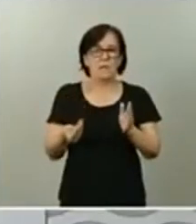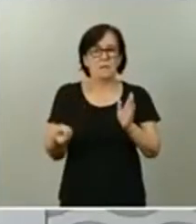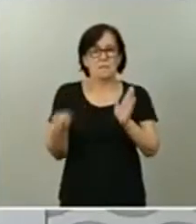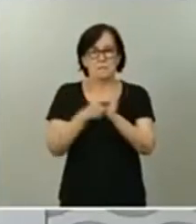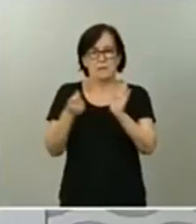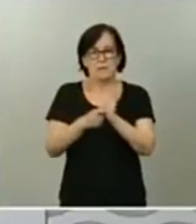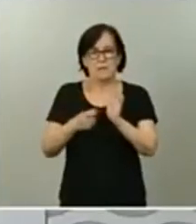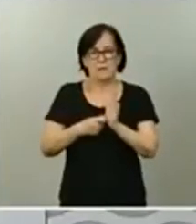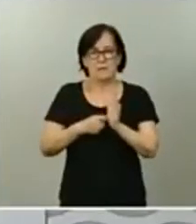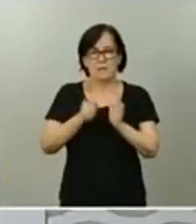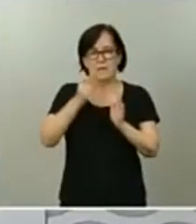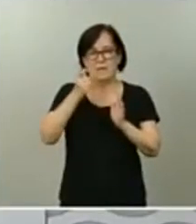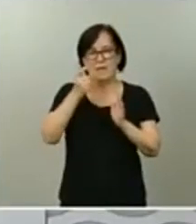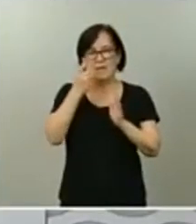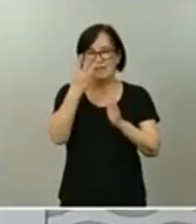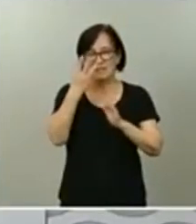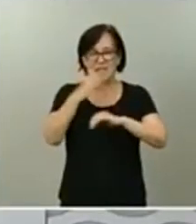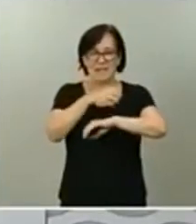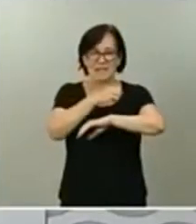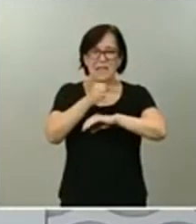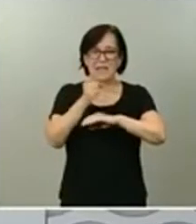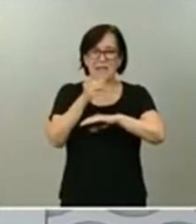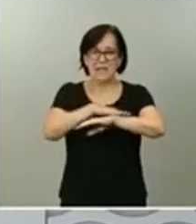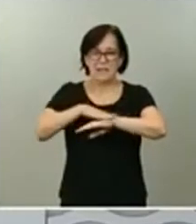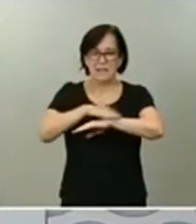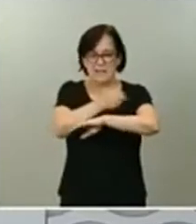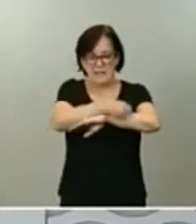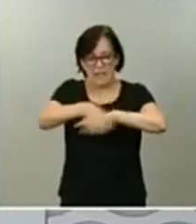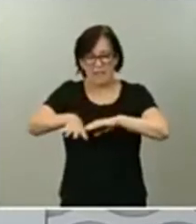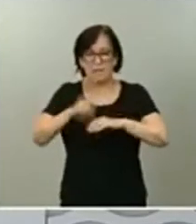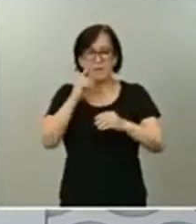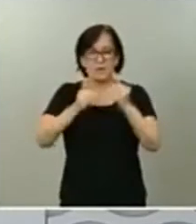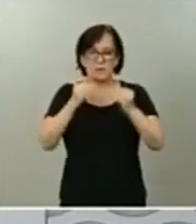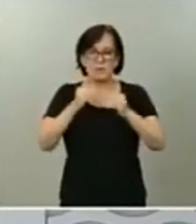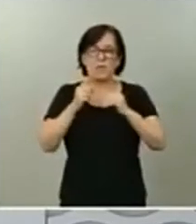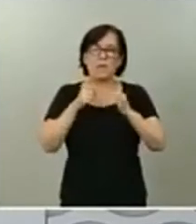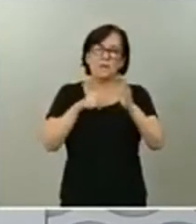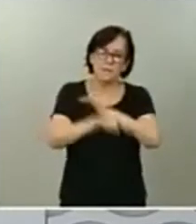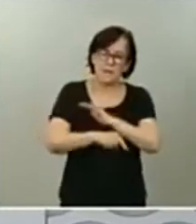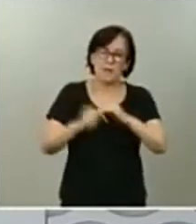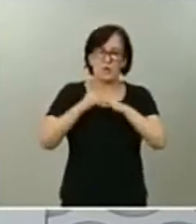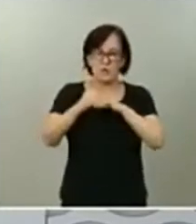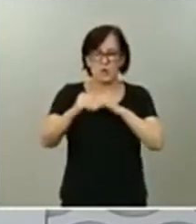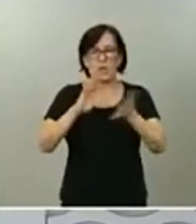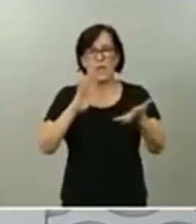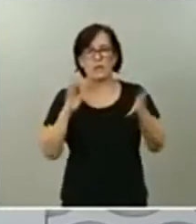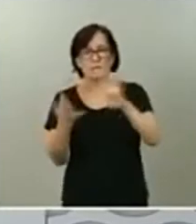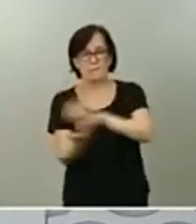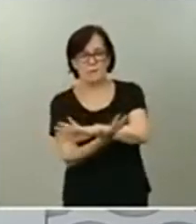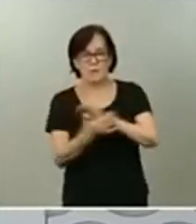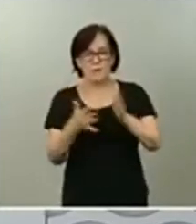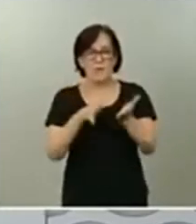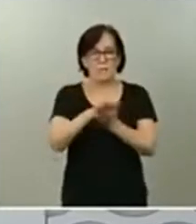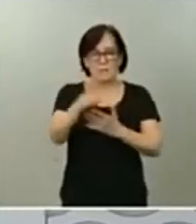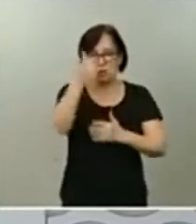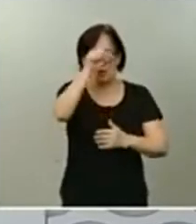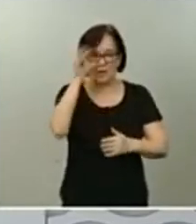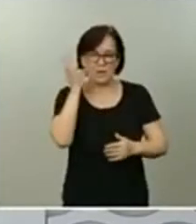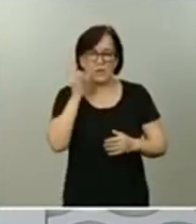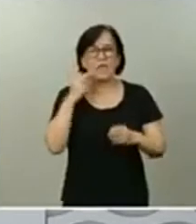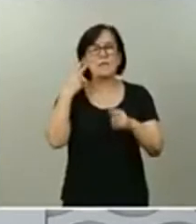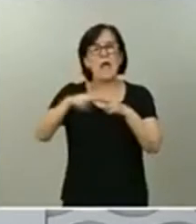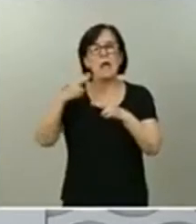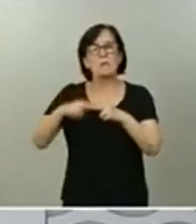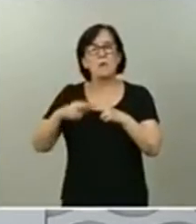transversales que se orientan a los objetivos de desarrollo sostenible, a la evolución del impacto de género y a las políticas de